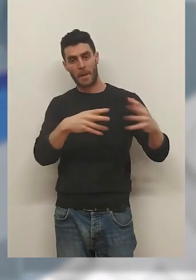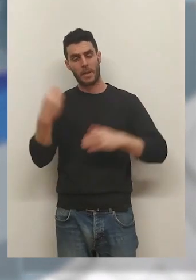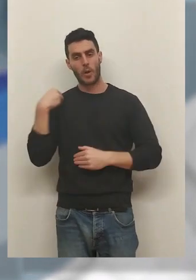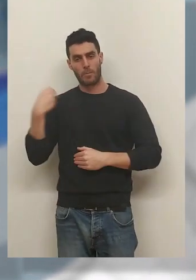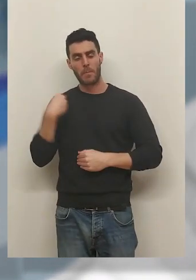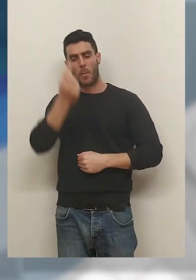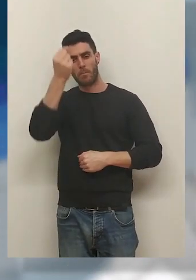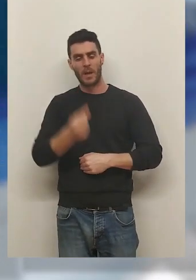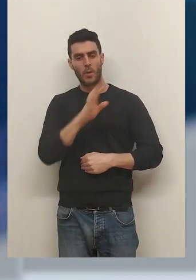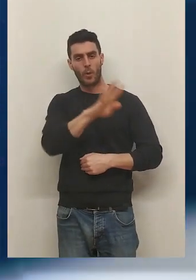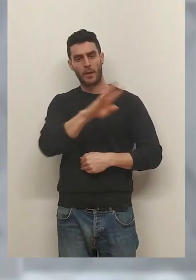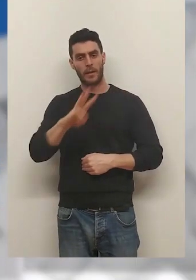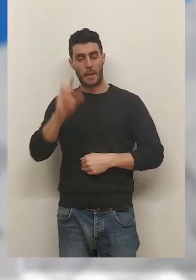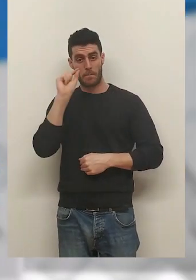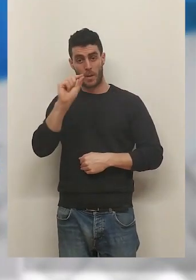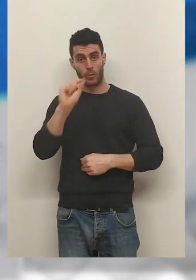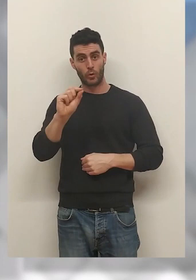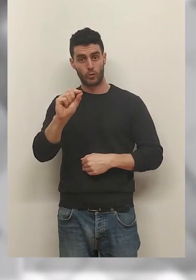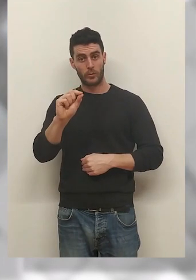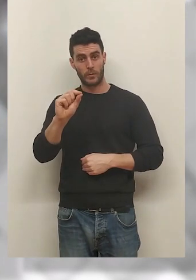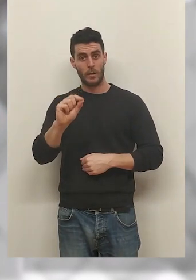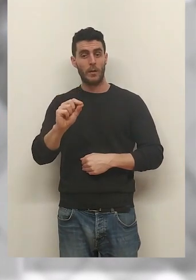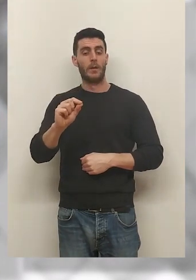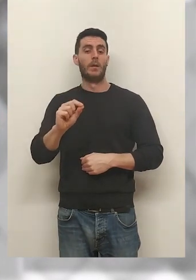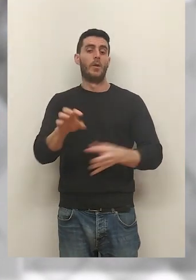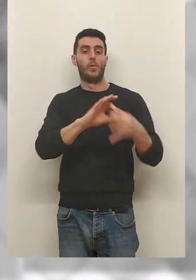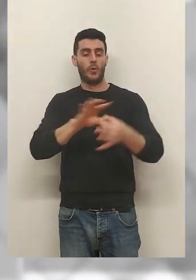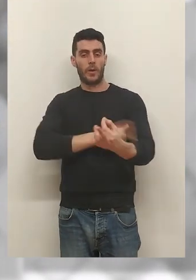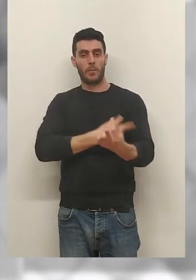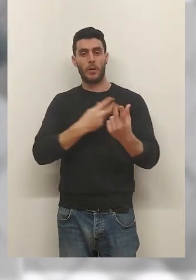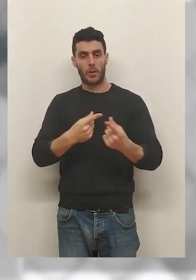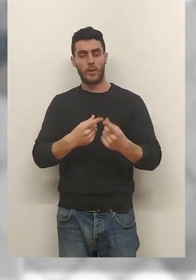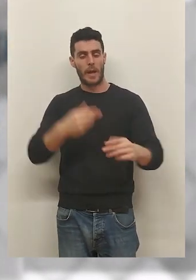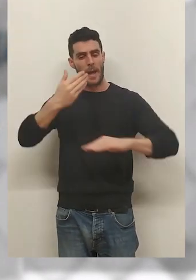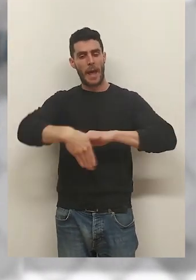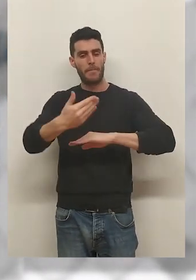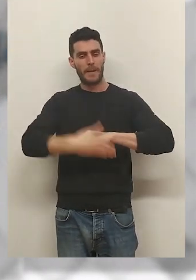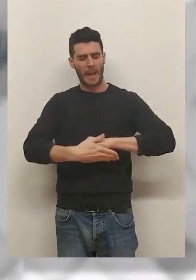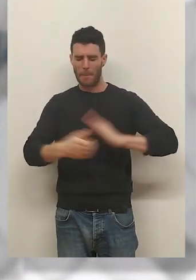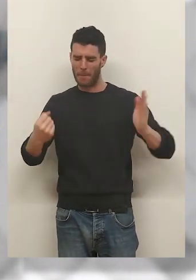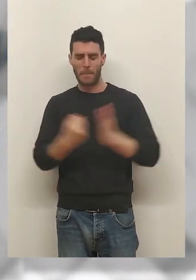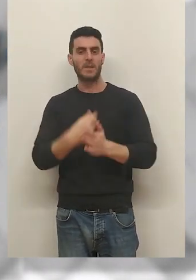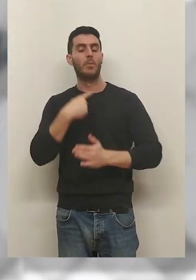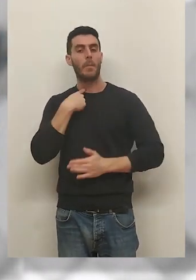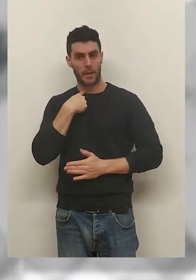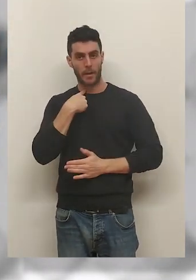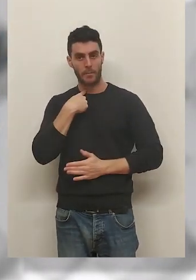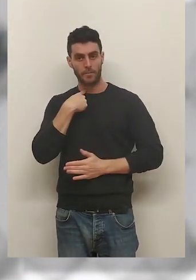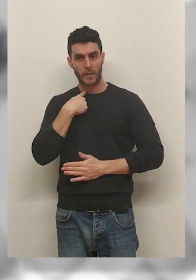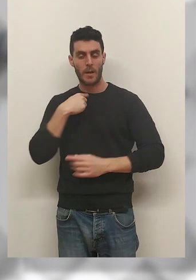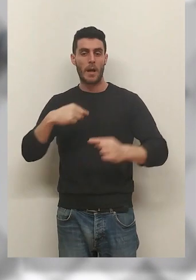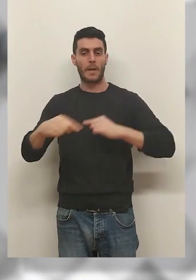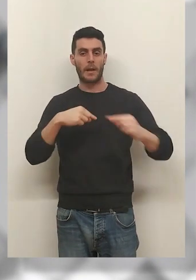partido de al menos 43 minutos en el que los riojanos parten con la obligación de evitar por todos los medios la derrota. A Sergio